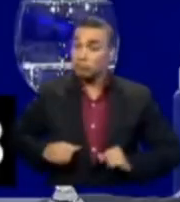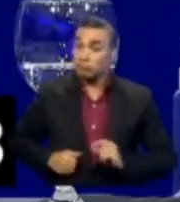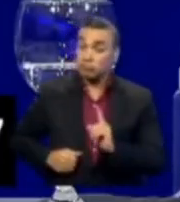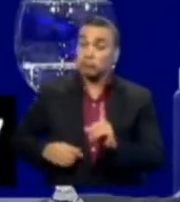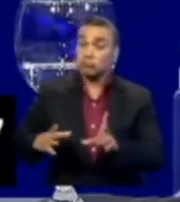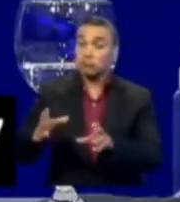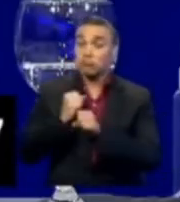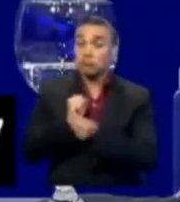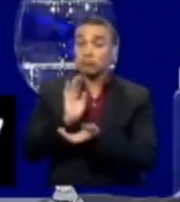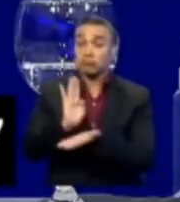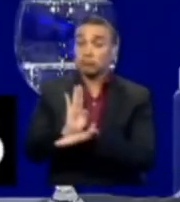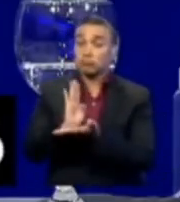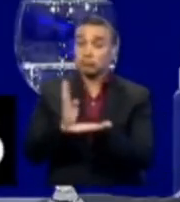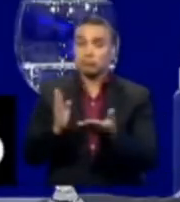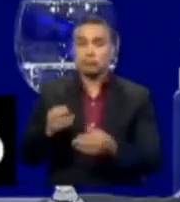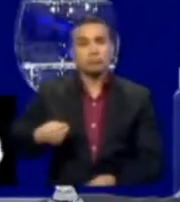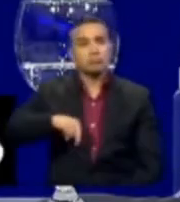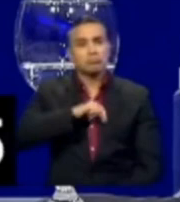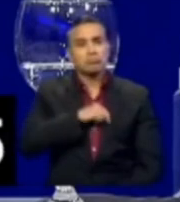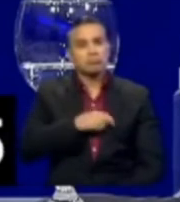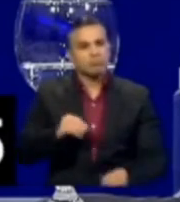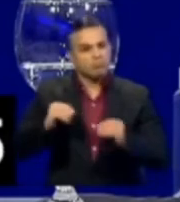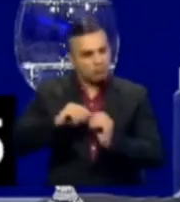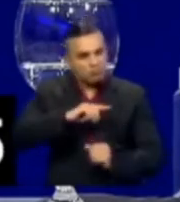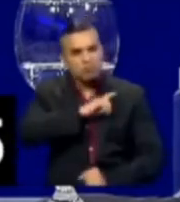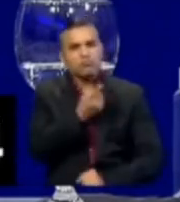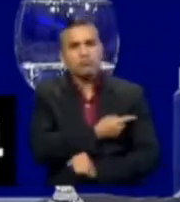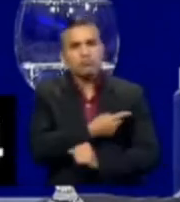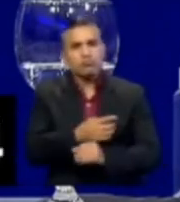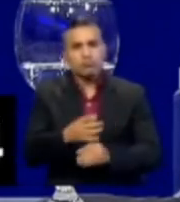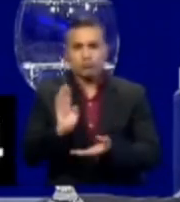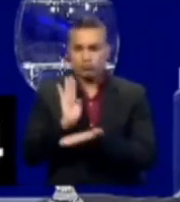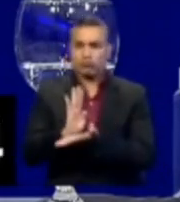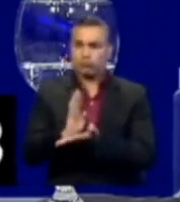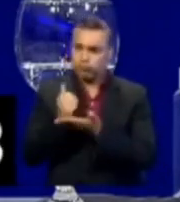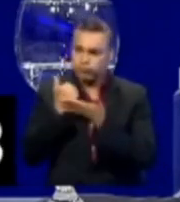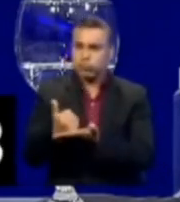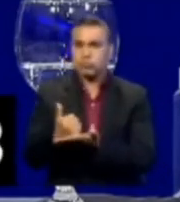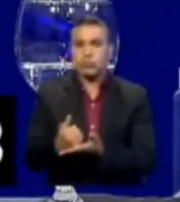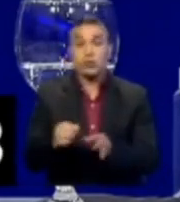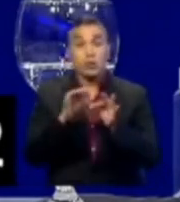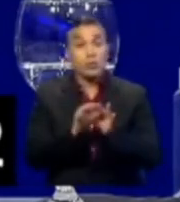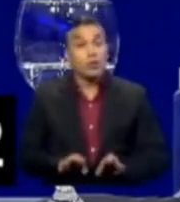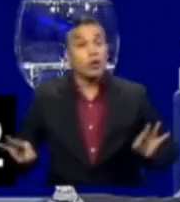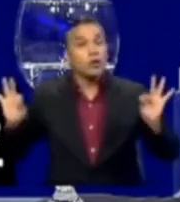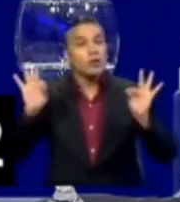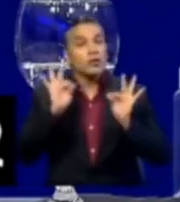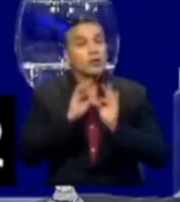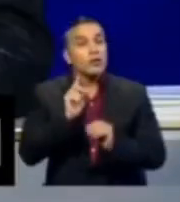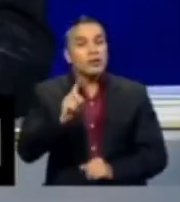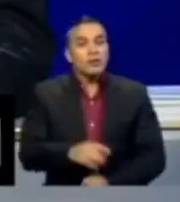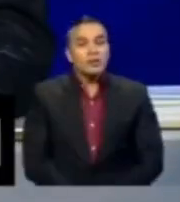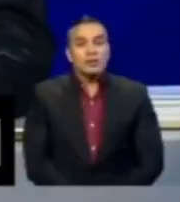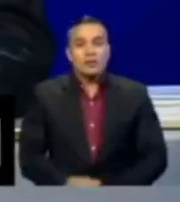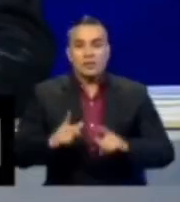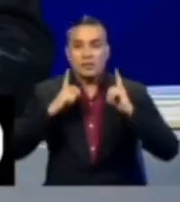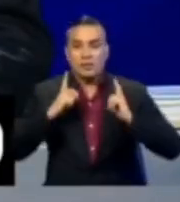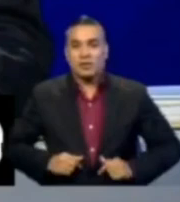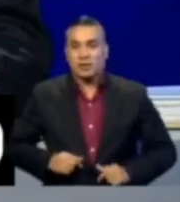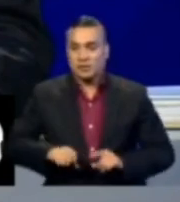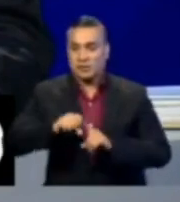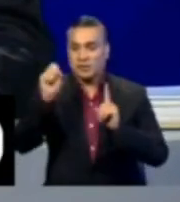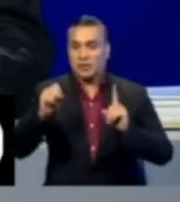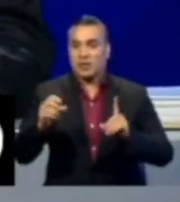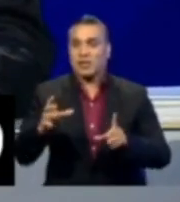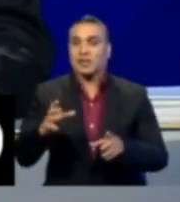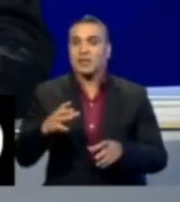seguridad social. Nosotros vamos a fortalecer la seguridad social. Importante, el eje de salud del sistema